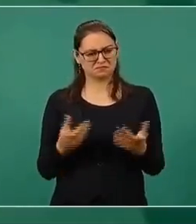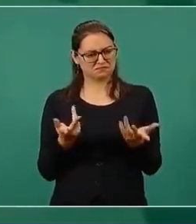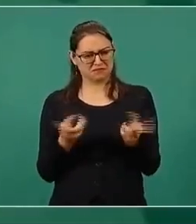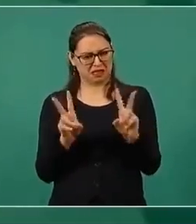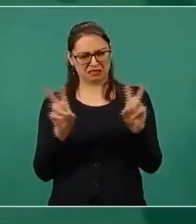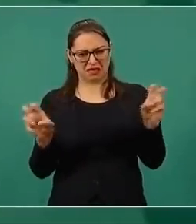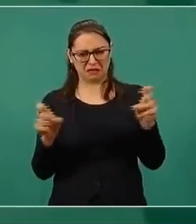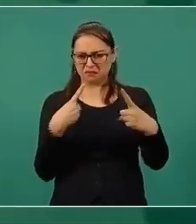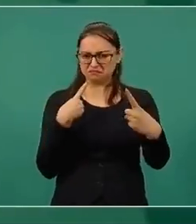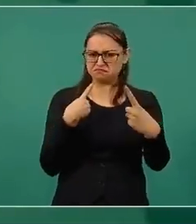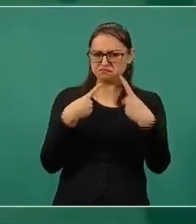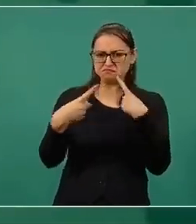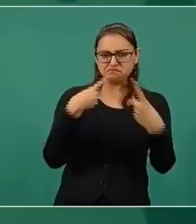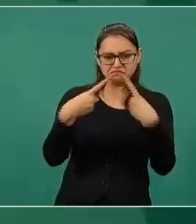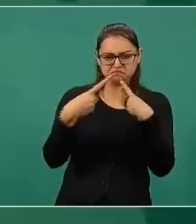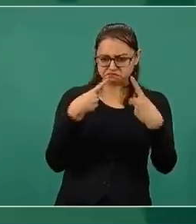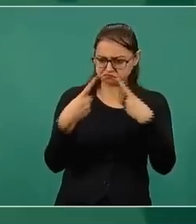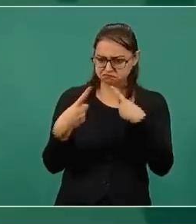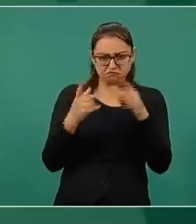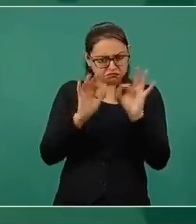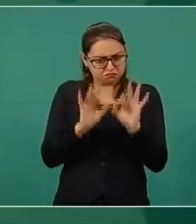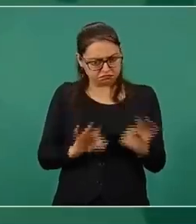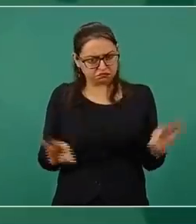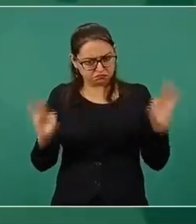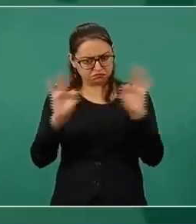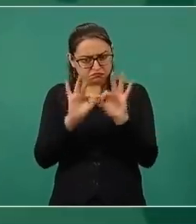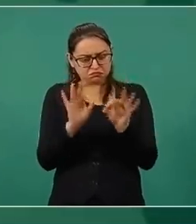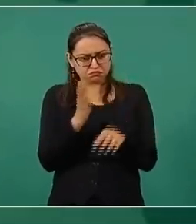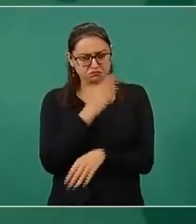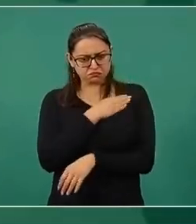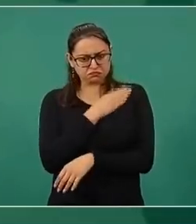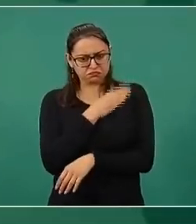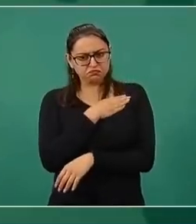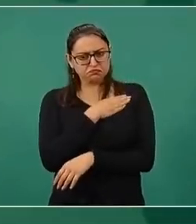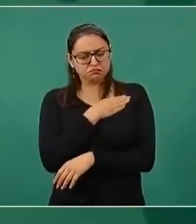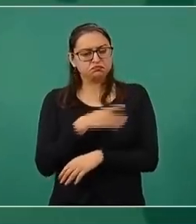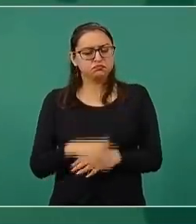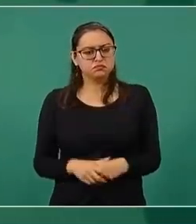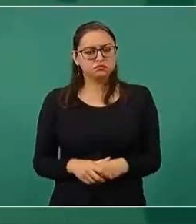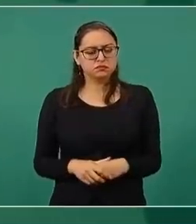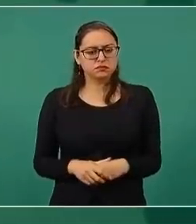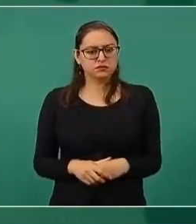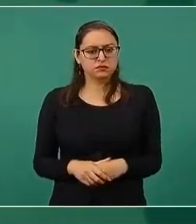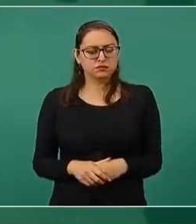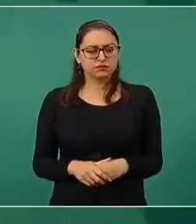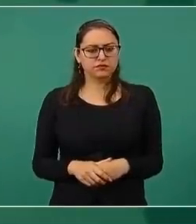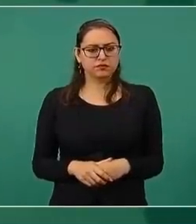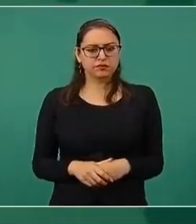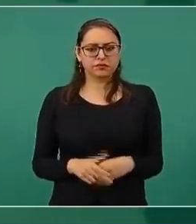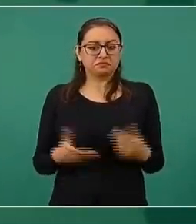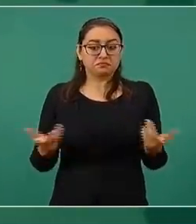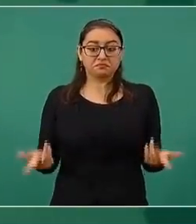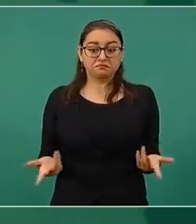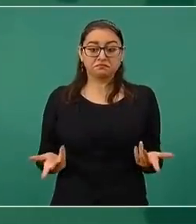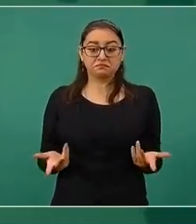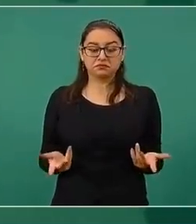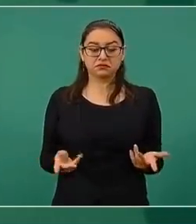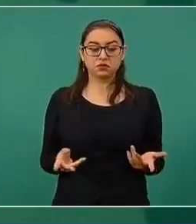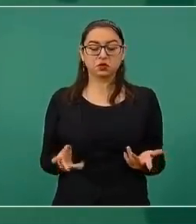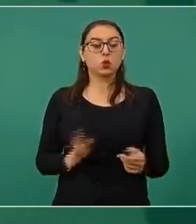que depongan la actitud